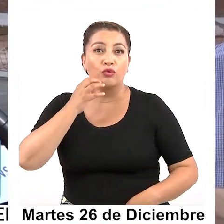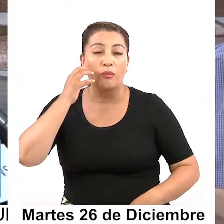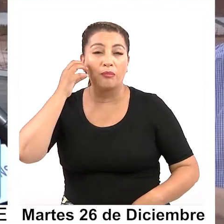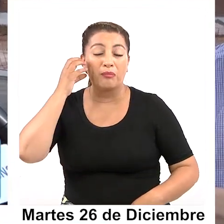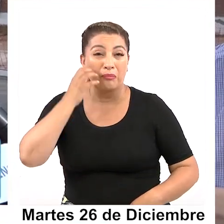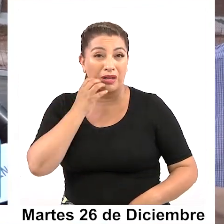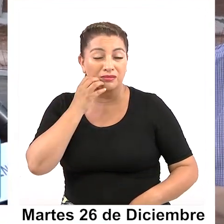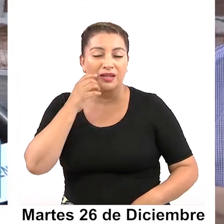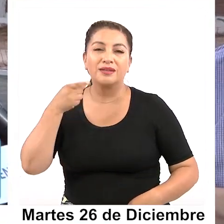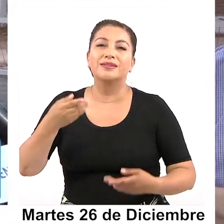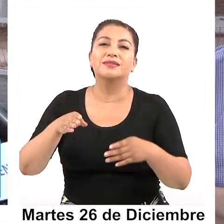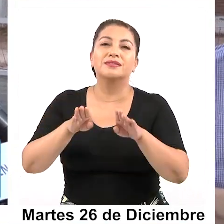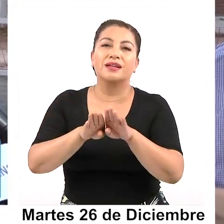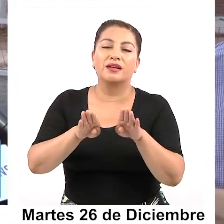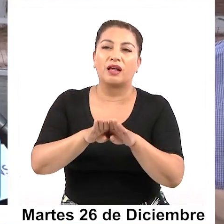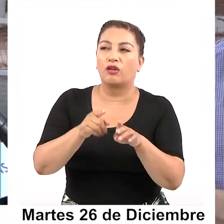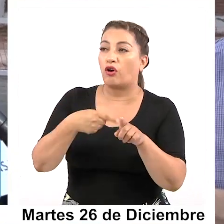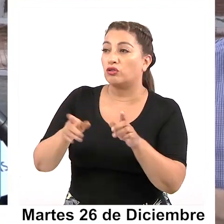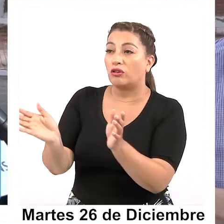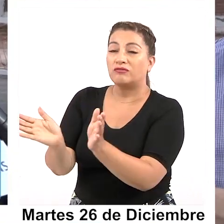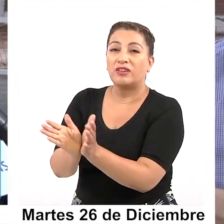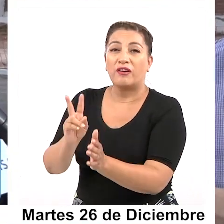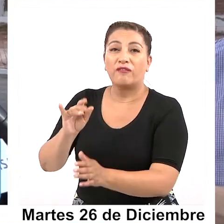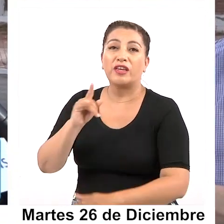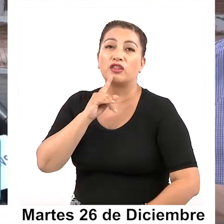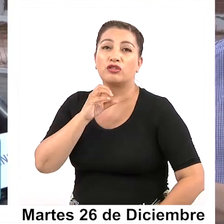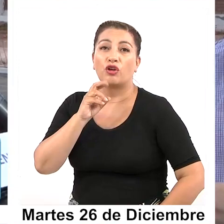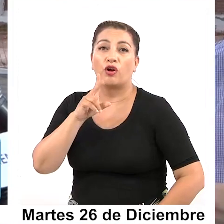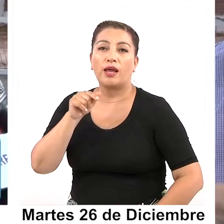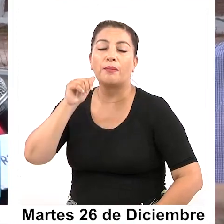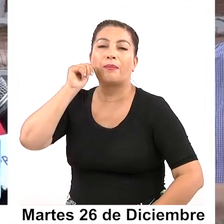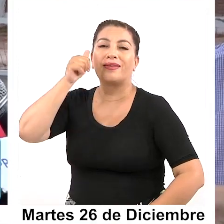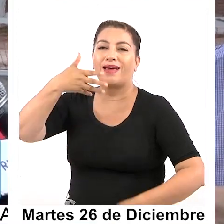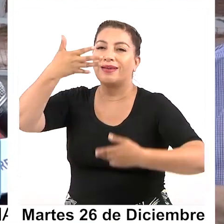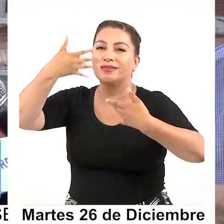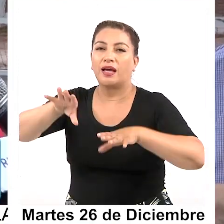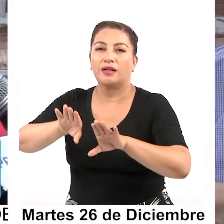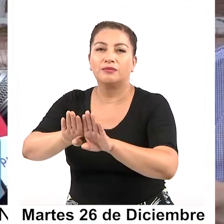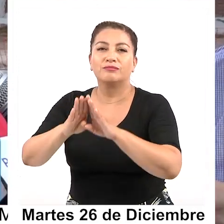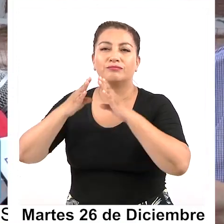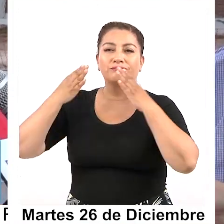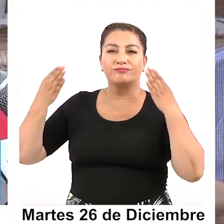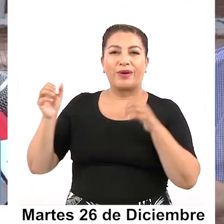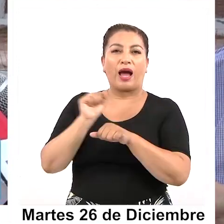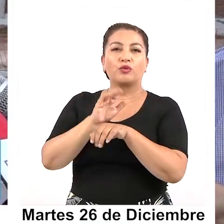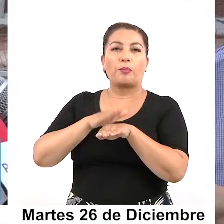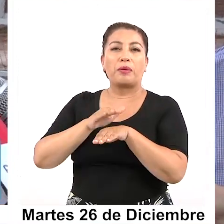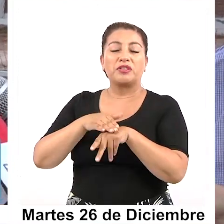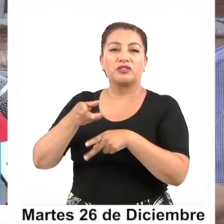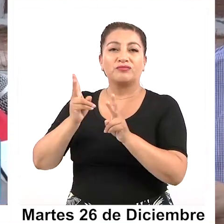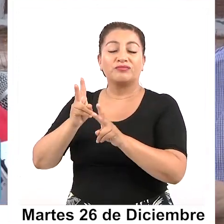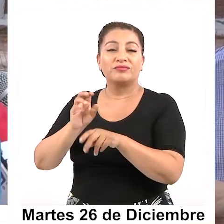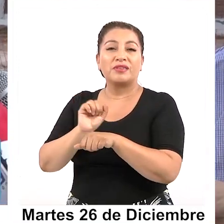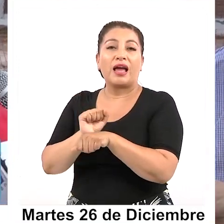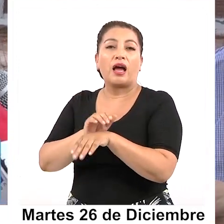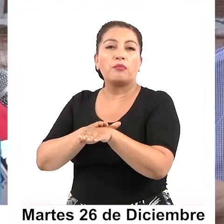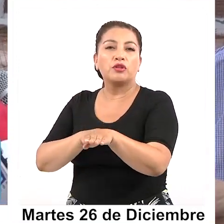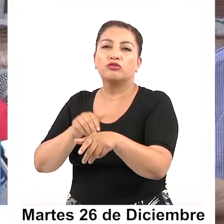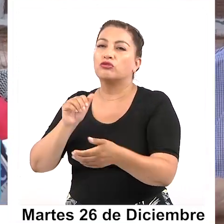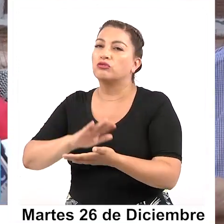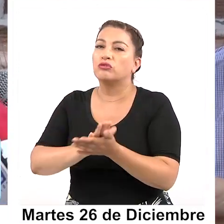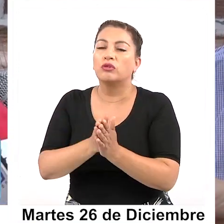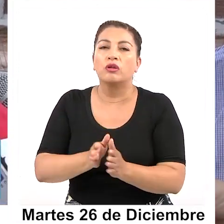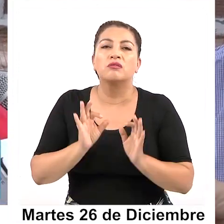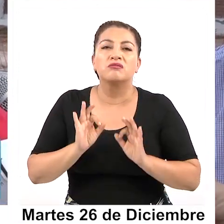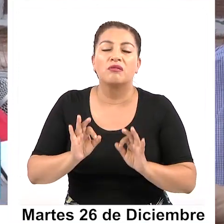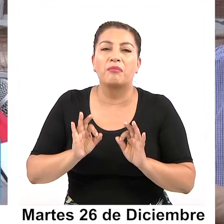cerrada con Salitera de Victoria, la cual el día de mañana nos dispondremos a dar a tránsito y volver a la normalidad antes de haber